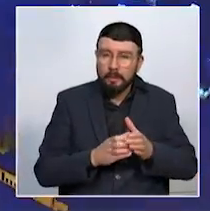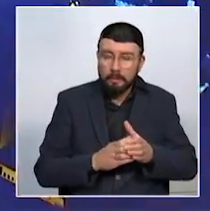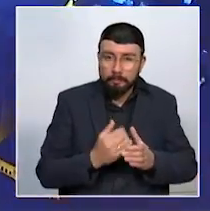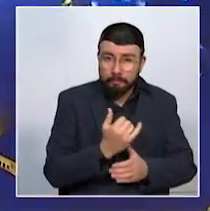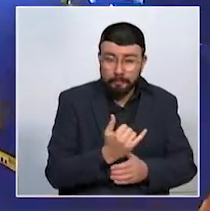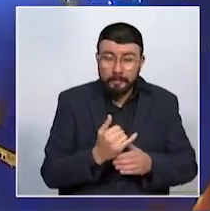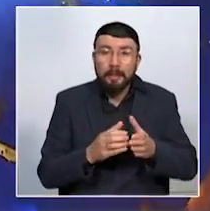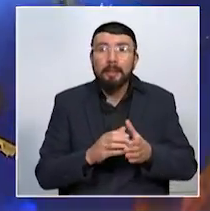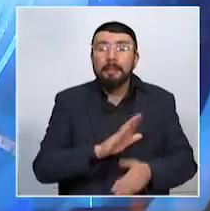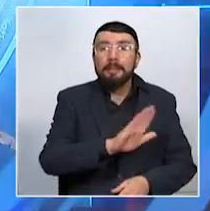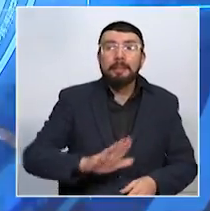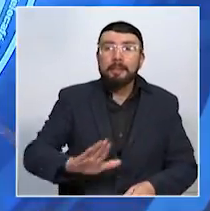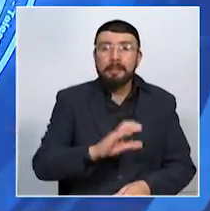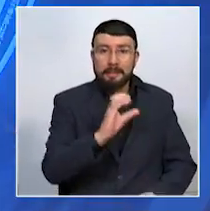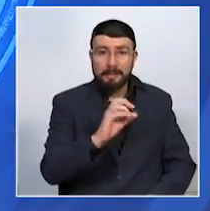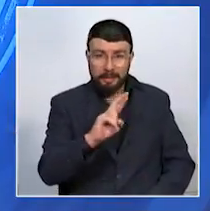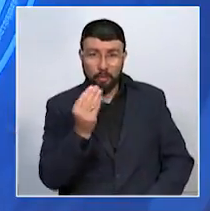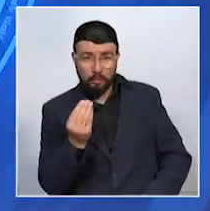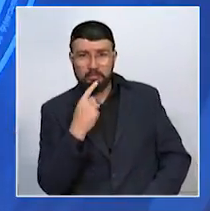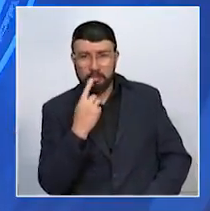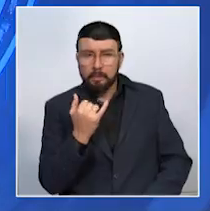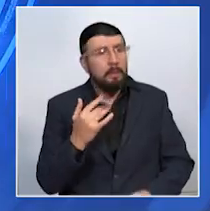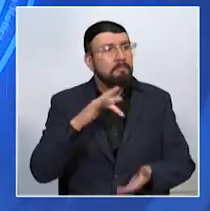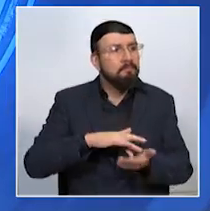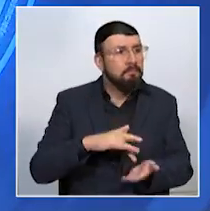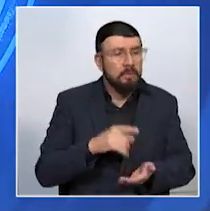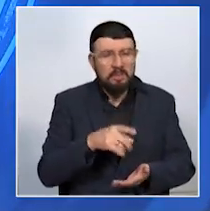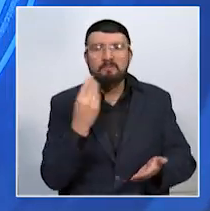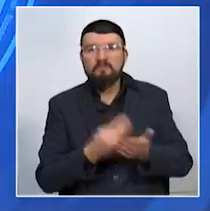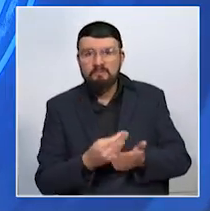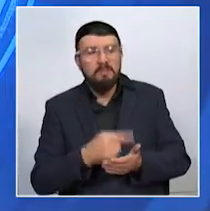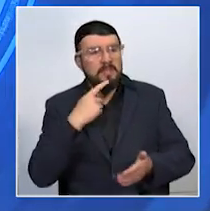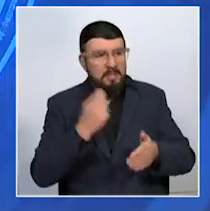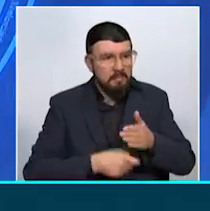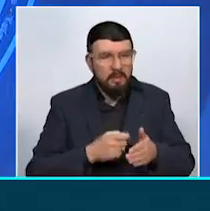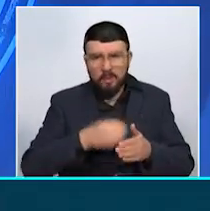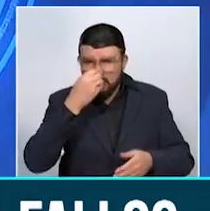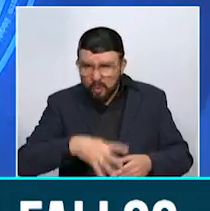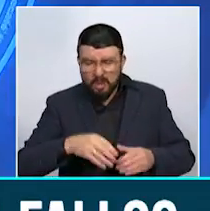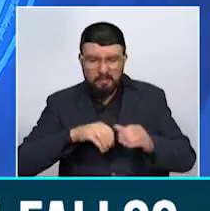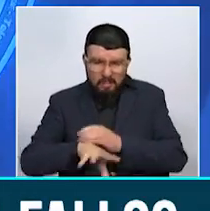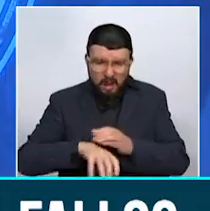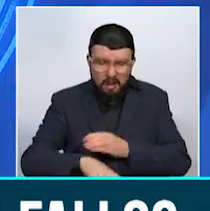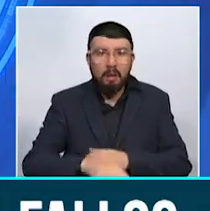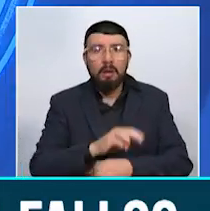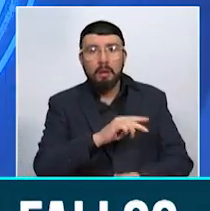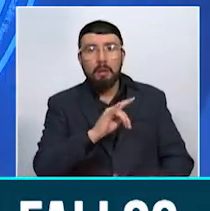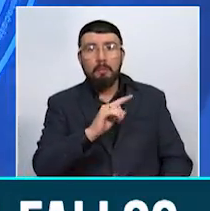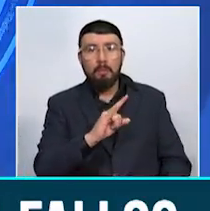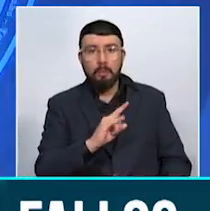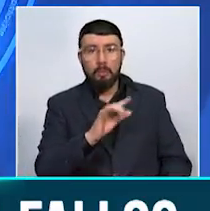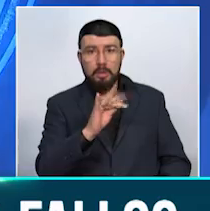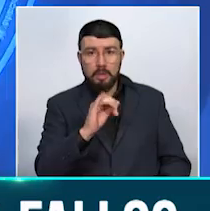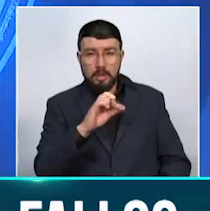este departamento anunció que acatará los fallos relacionados con el cobro de vertimientos y tasa ambiental a la empresa Multipropósito y la recuperación de la zona donde se